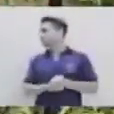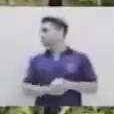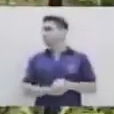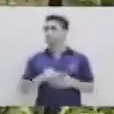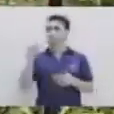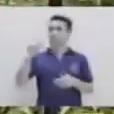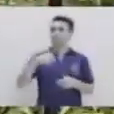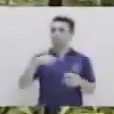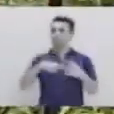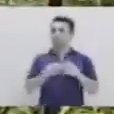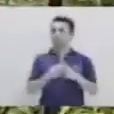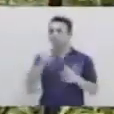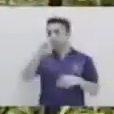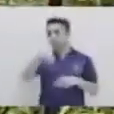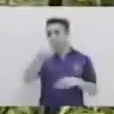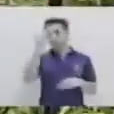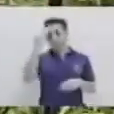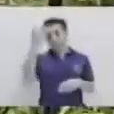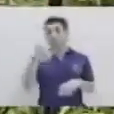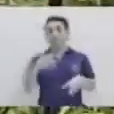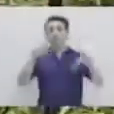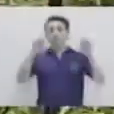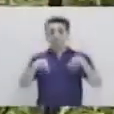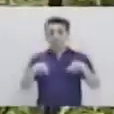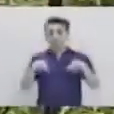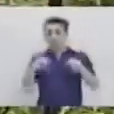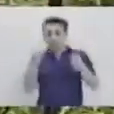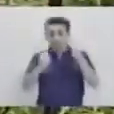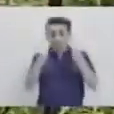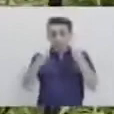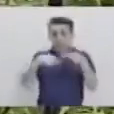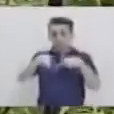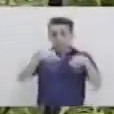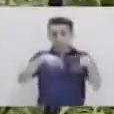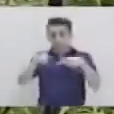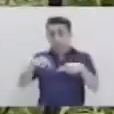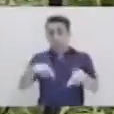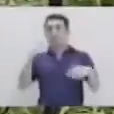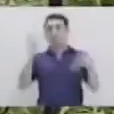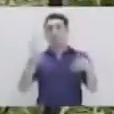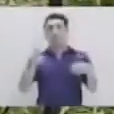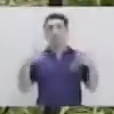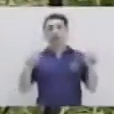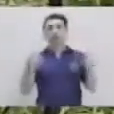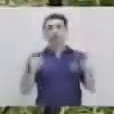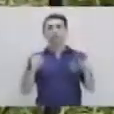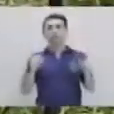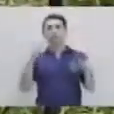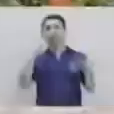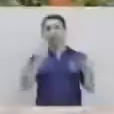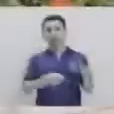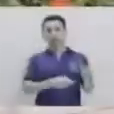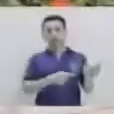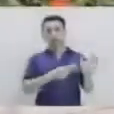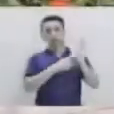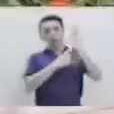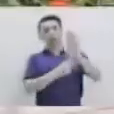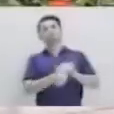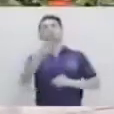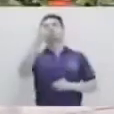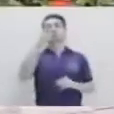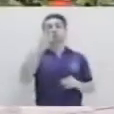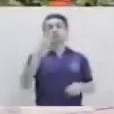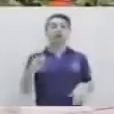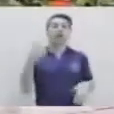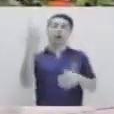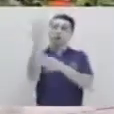Para empezar, tenemos que saber que el agente de tránsito siempre les va a hacer diferentes tipos de señales. Tanto corporales, con el cuerpo y con las manos, con el